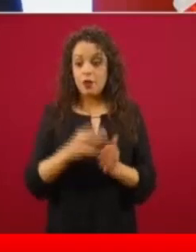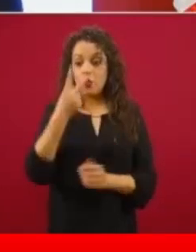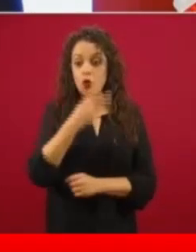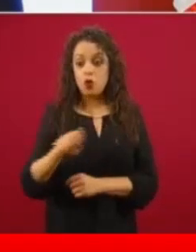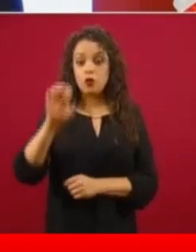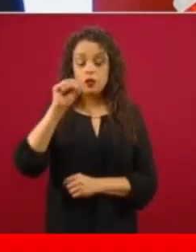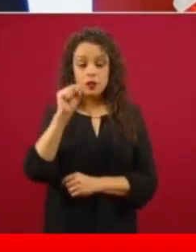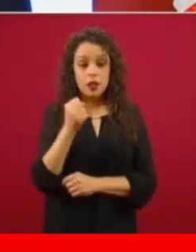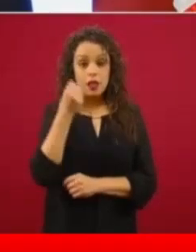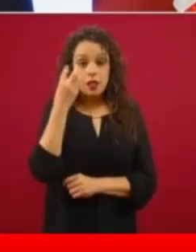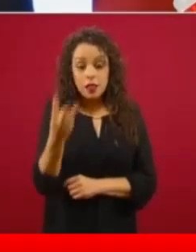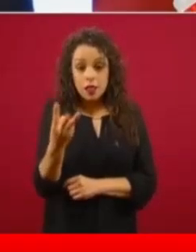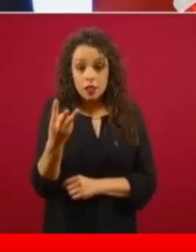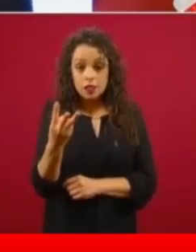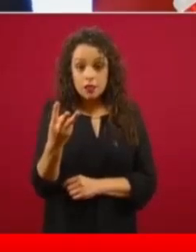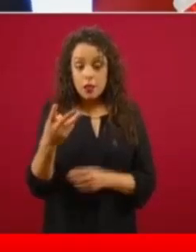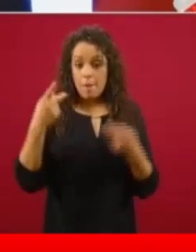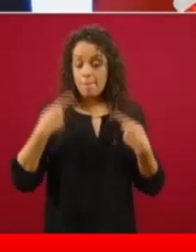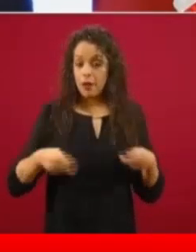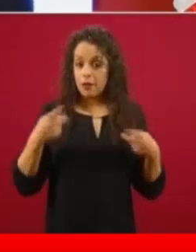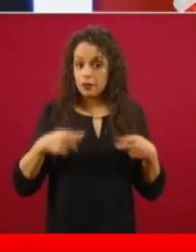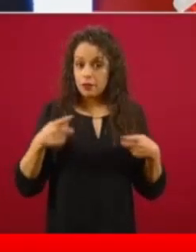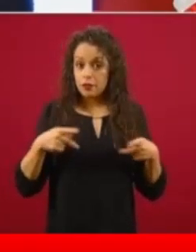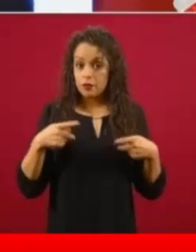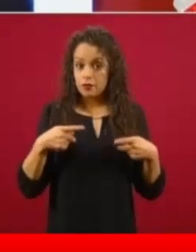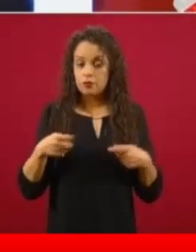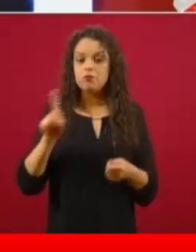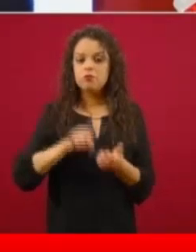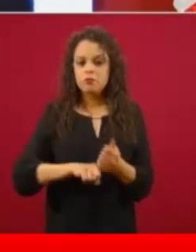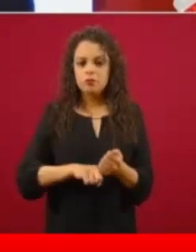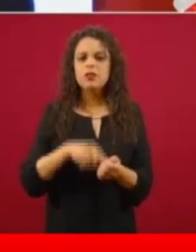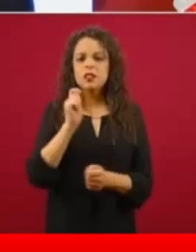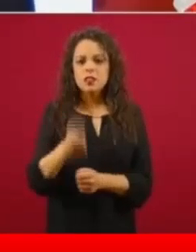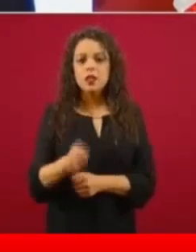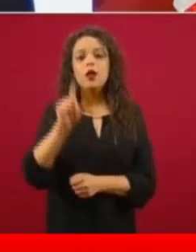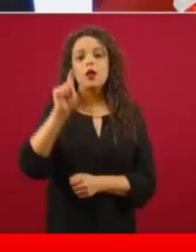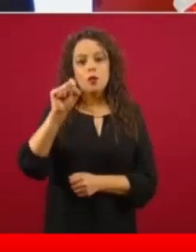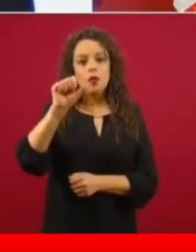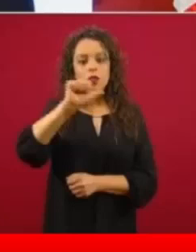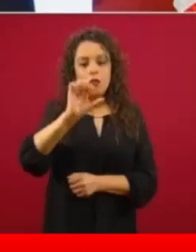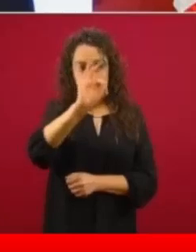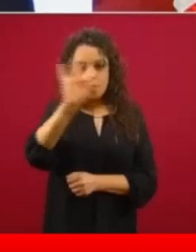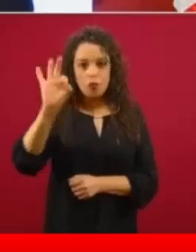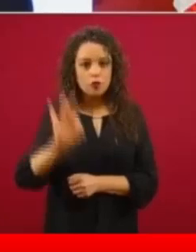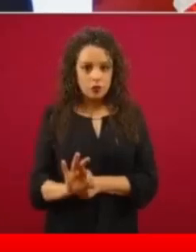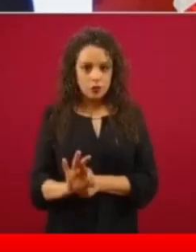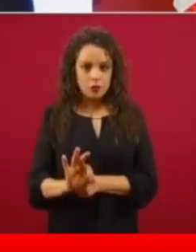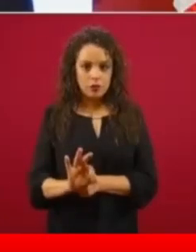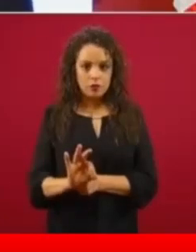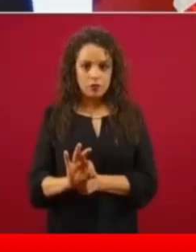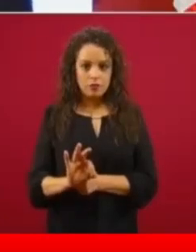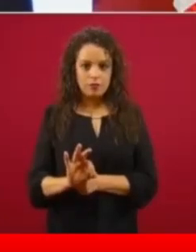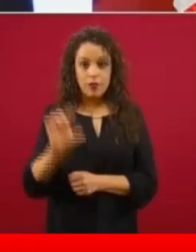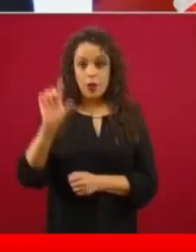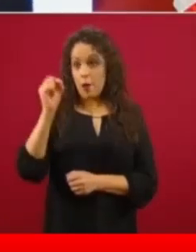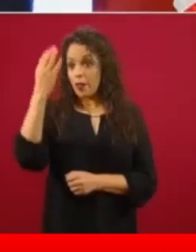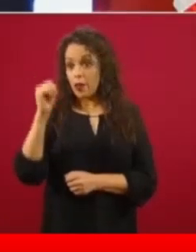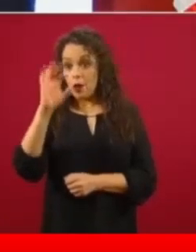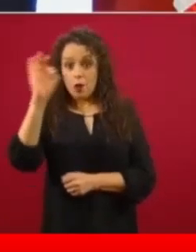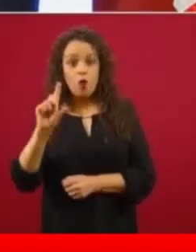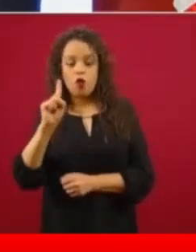casos, que representa el 26 por ciento, no el 29, sino el 26